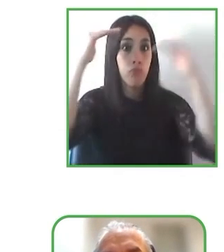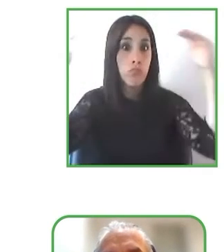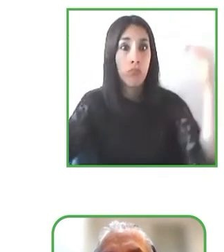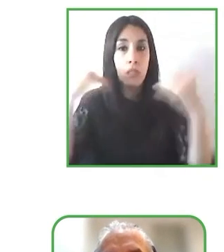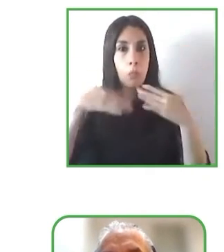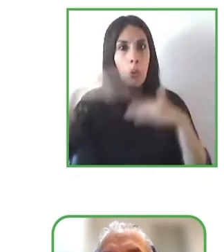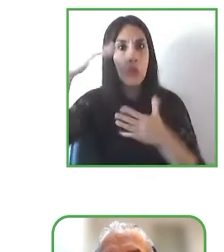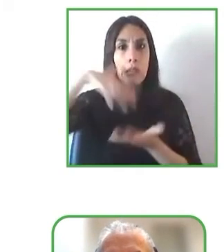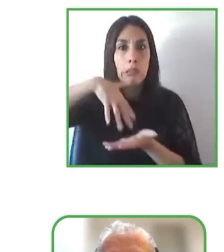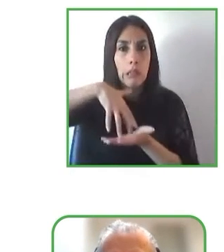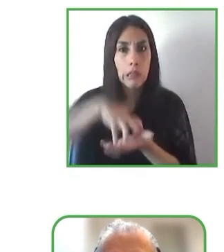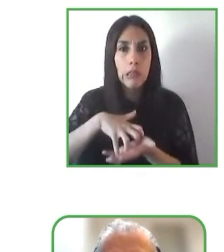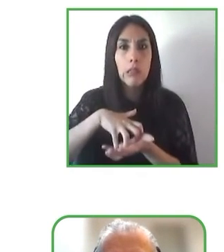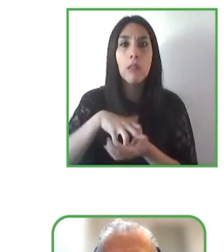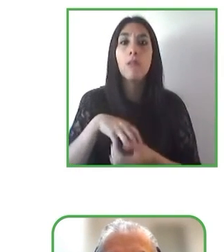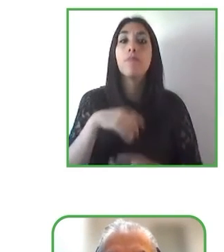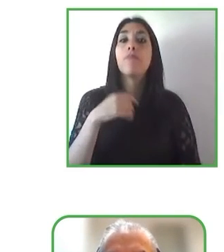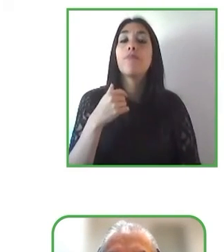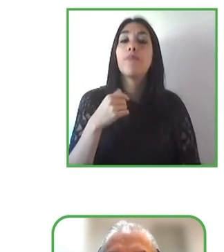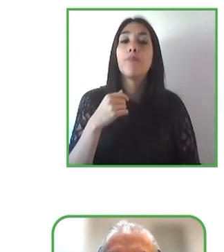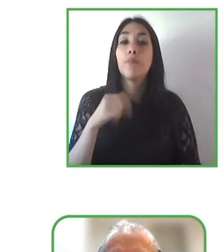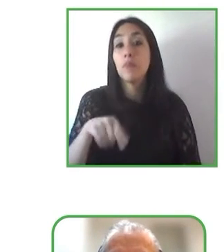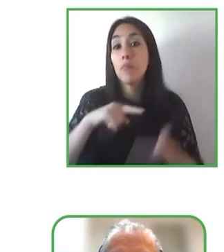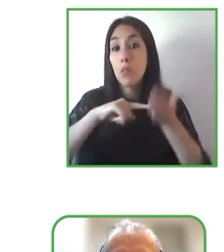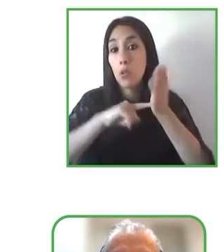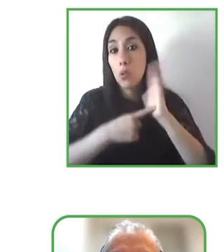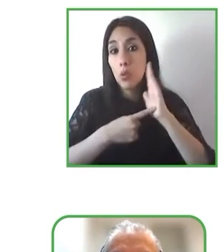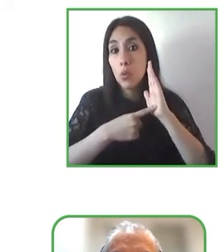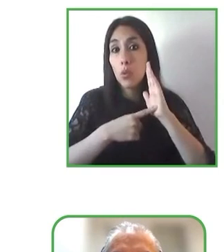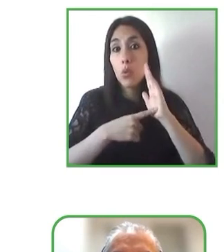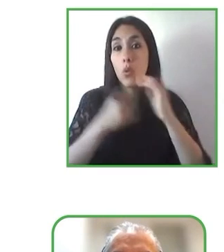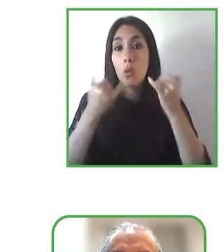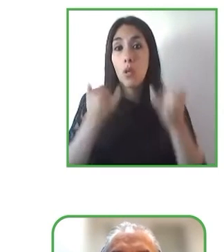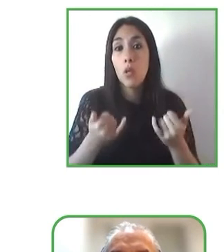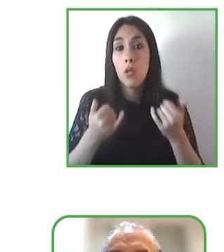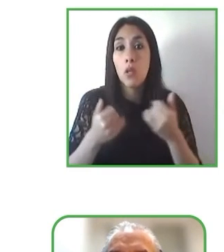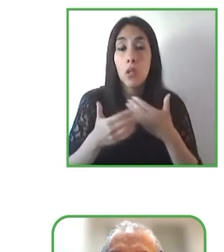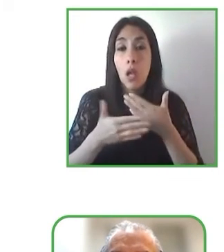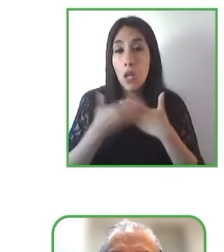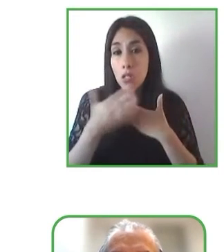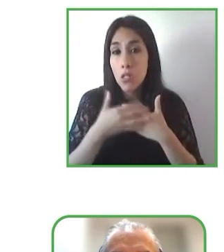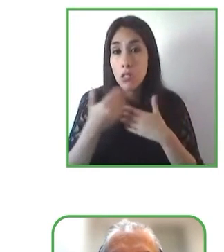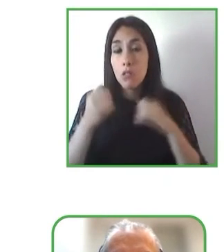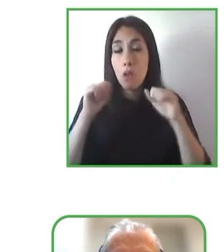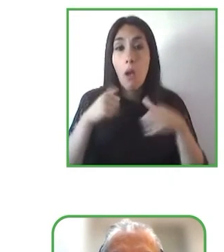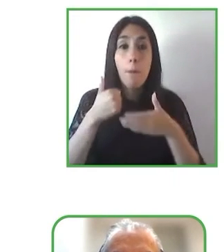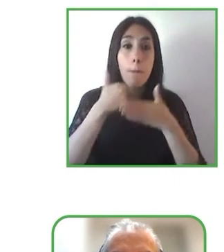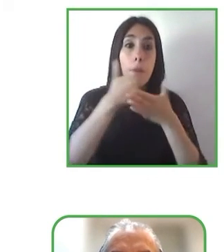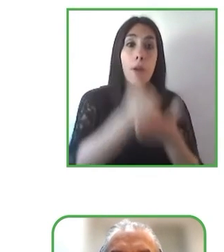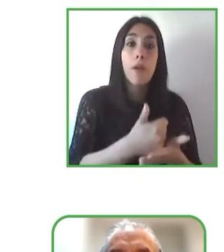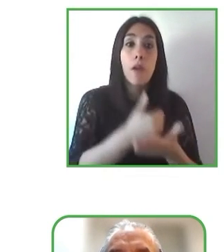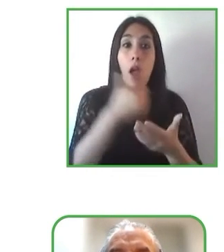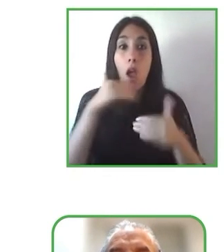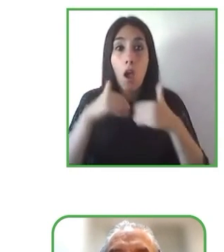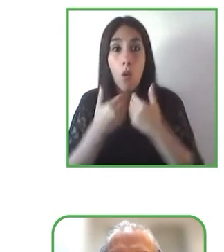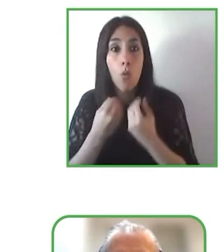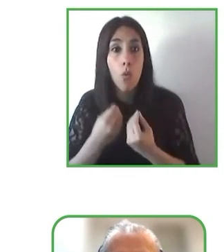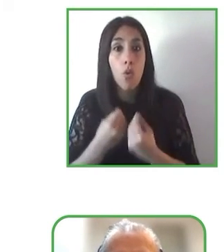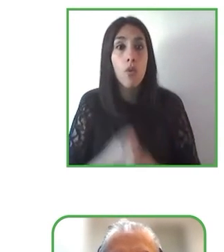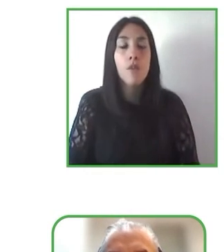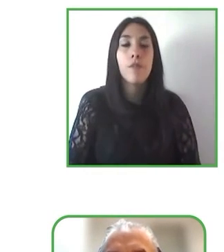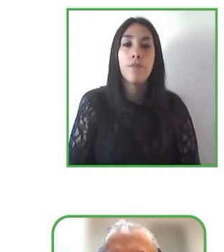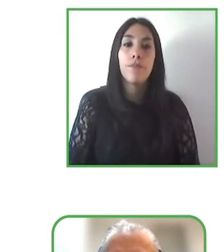puede facilitar puede ayudar a que la accesibilidad cognitiva sea un derecho